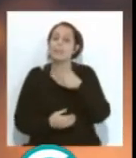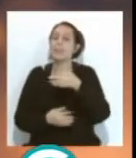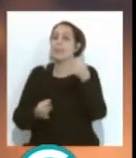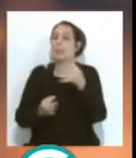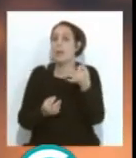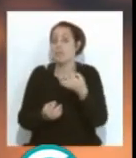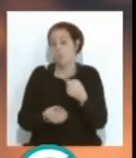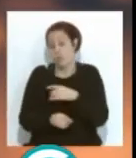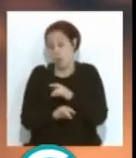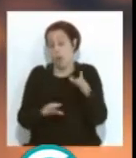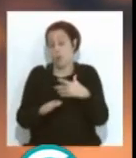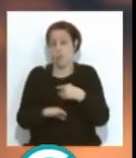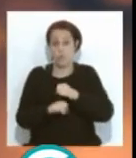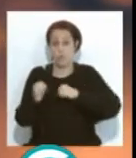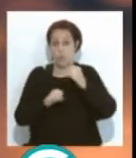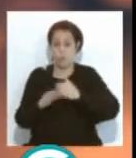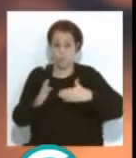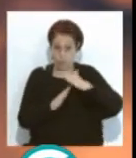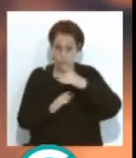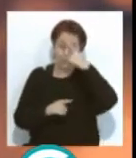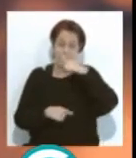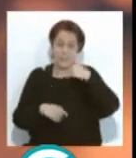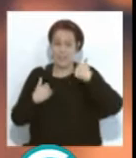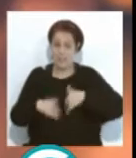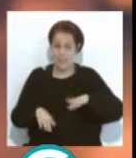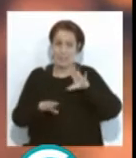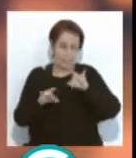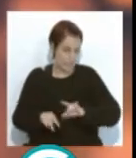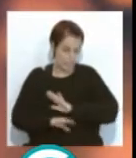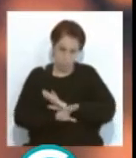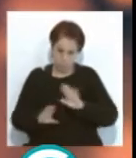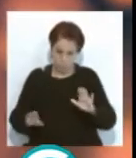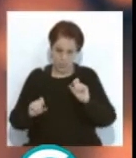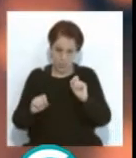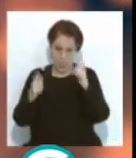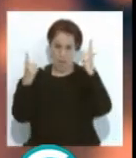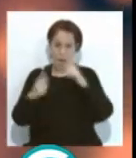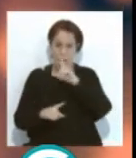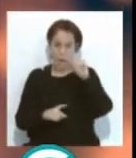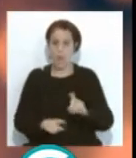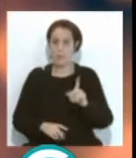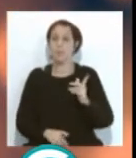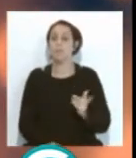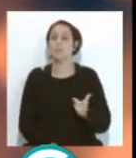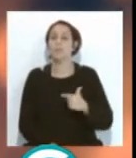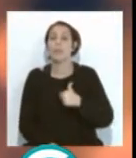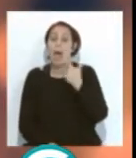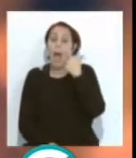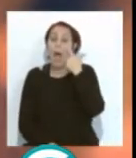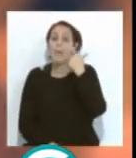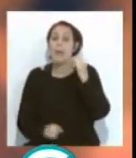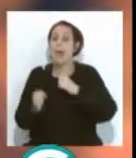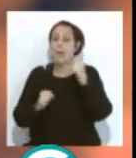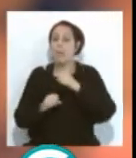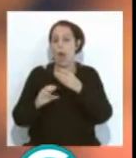Evidentemente el concurso tiene un parón, eso lo sabemos ya, sí o sí, está por ver si podrá haber algo de carnaval